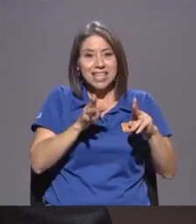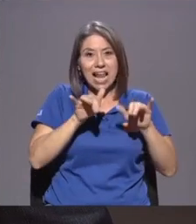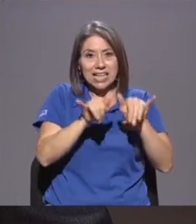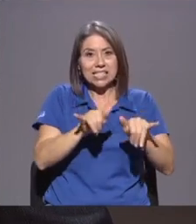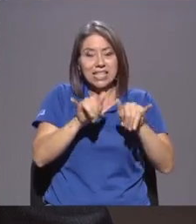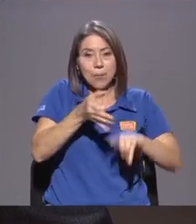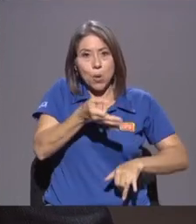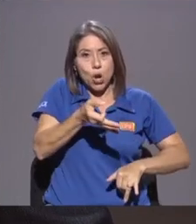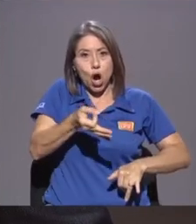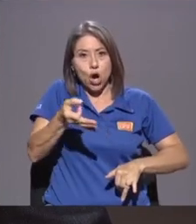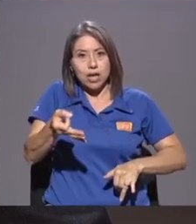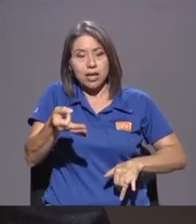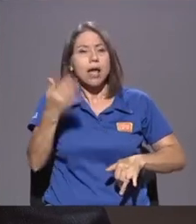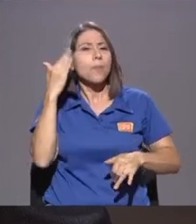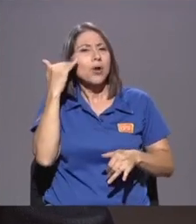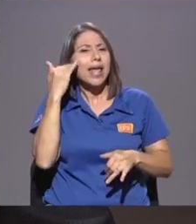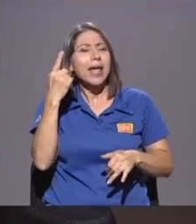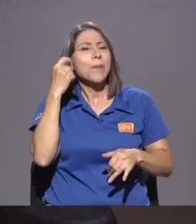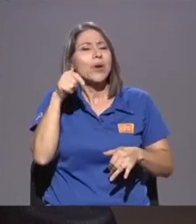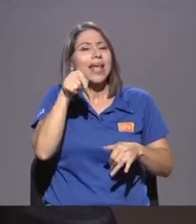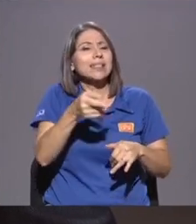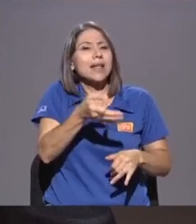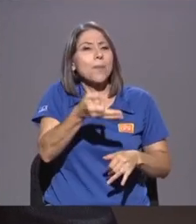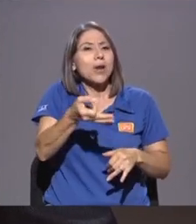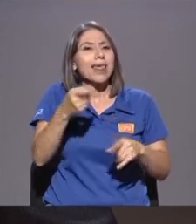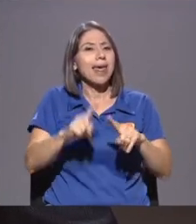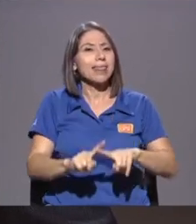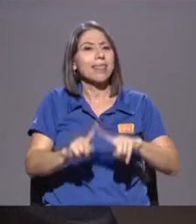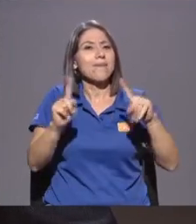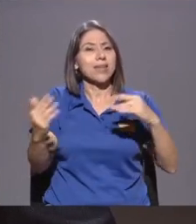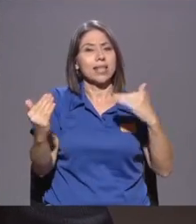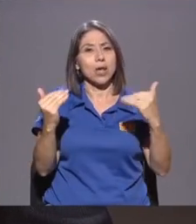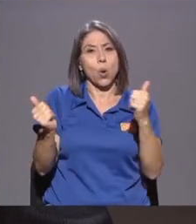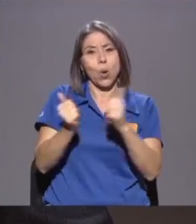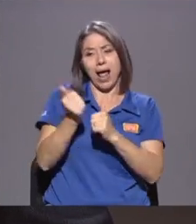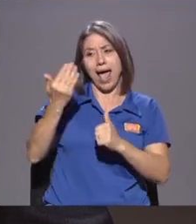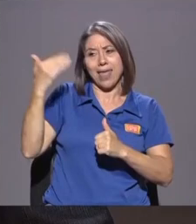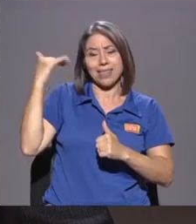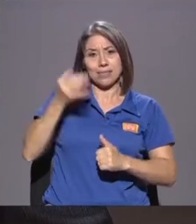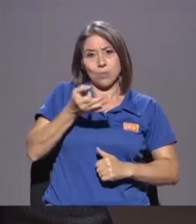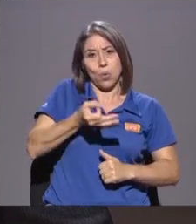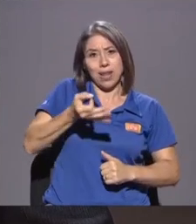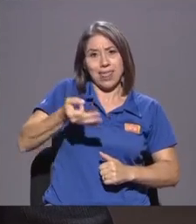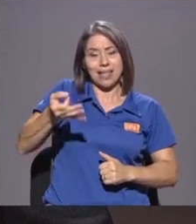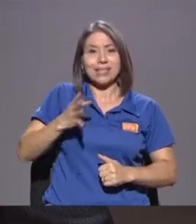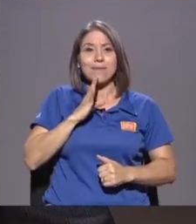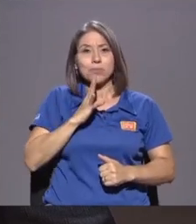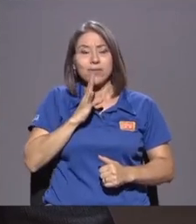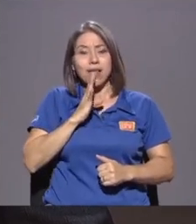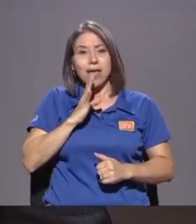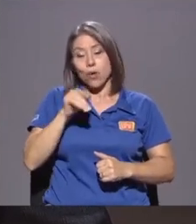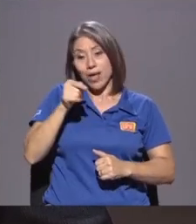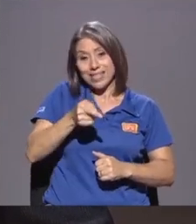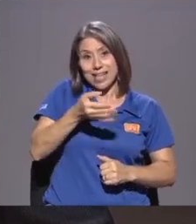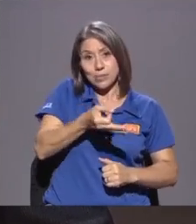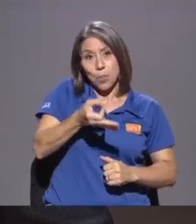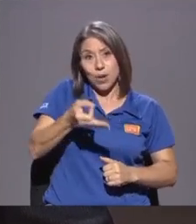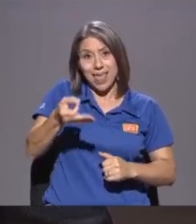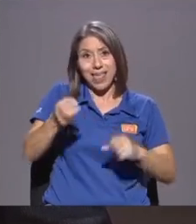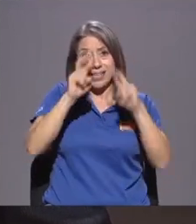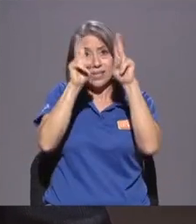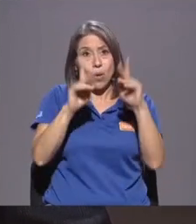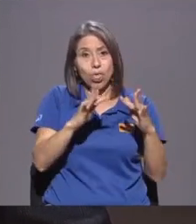ocasión anterior Que básicamente están determinadas por un